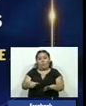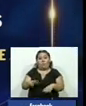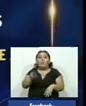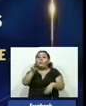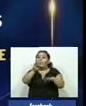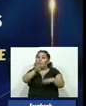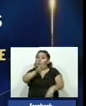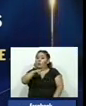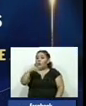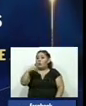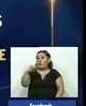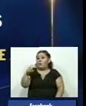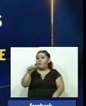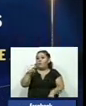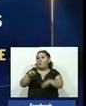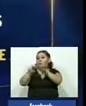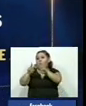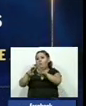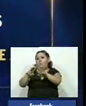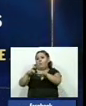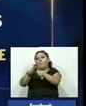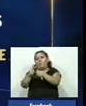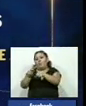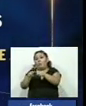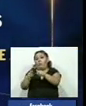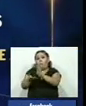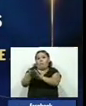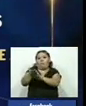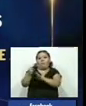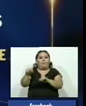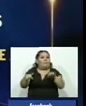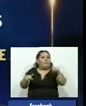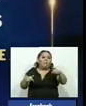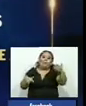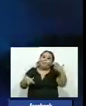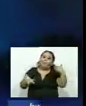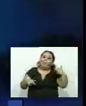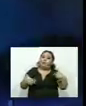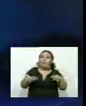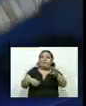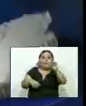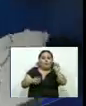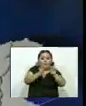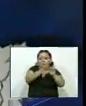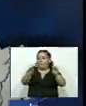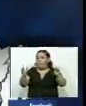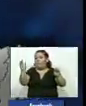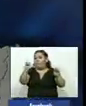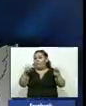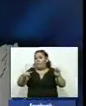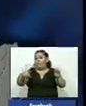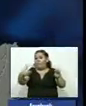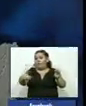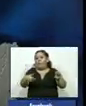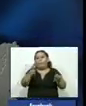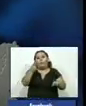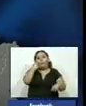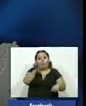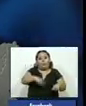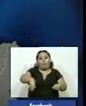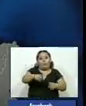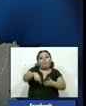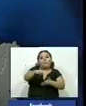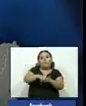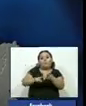.7 millones más en comparación con 2018 entre enero y octubre de 2019 la zona central del